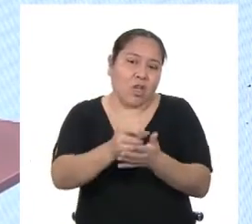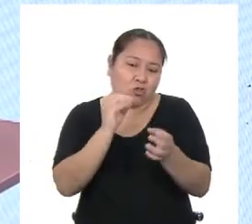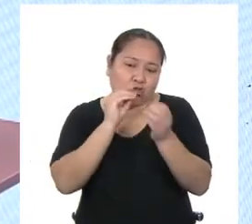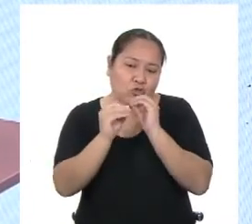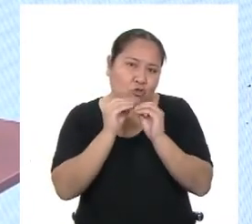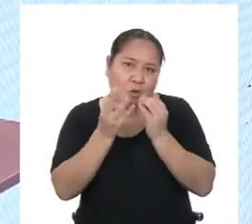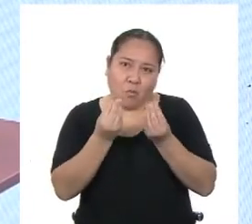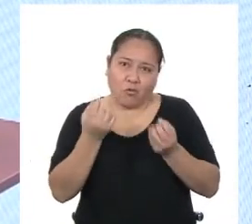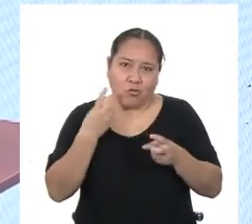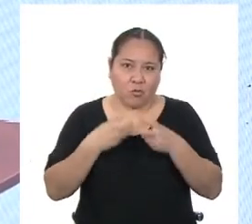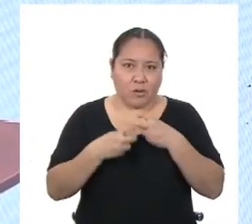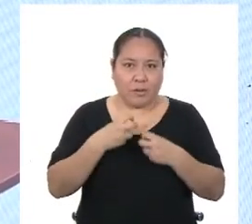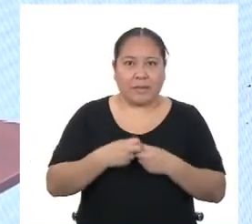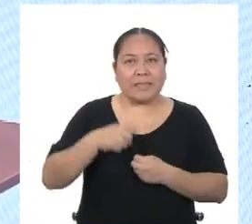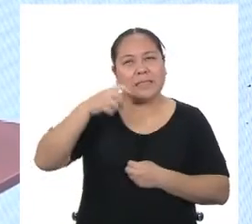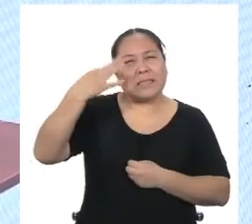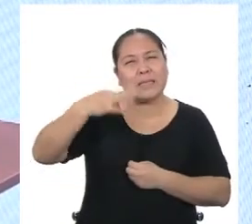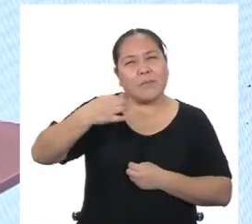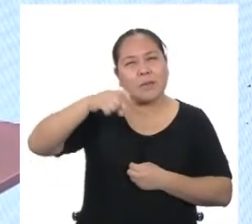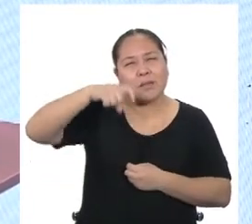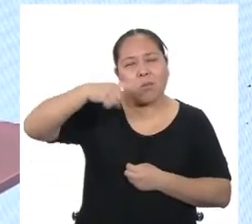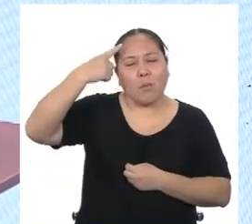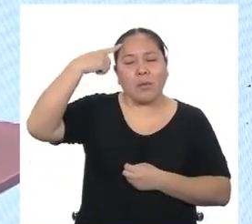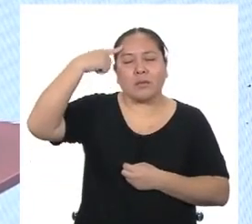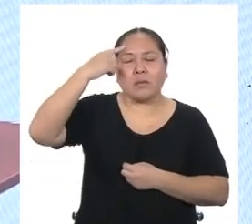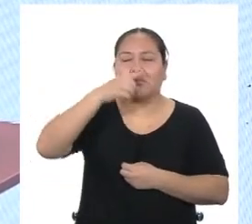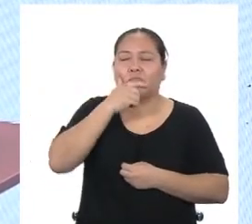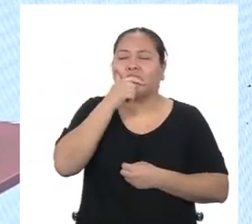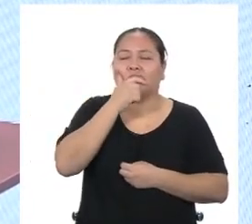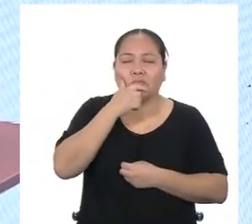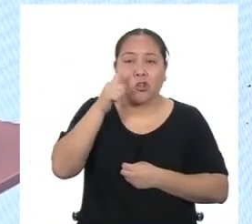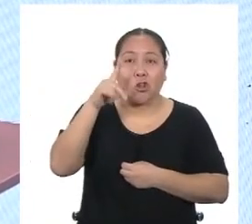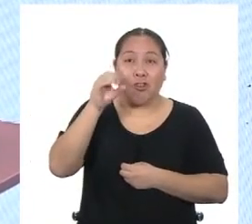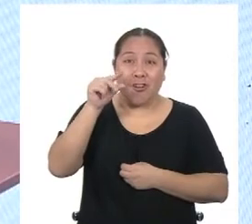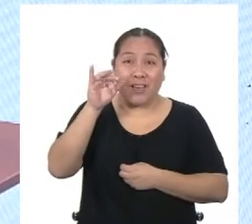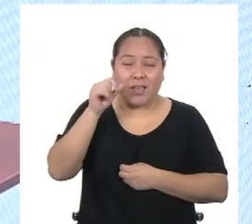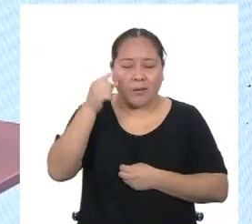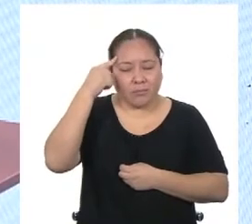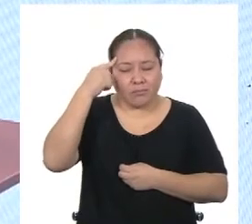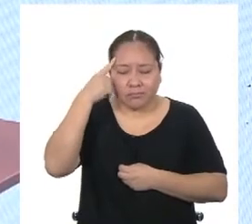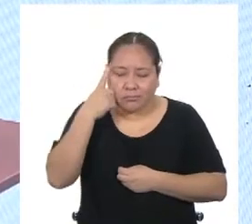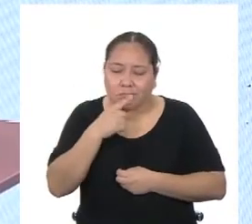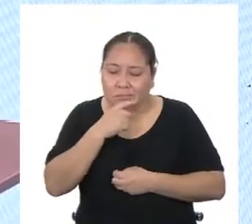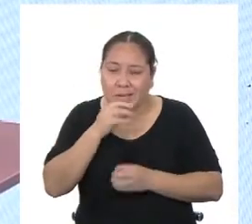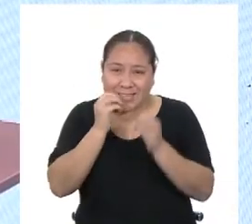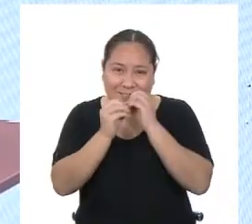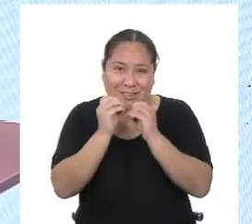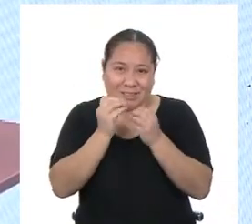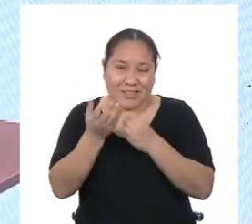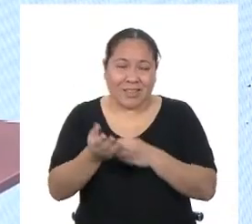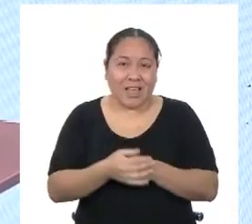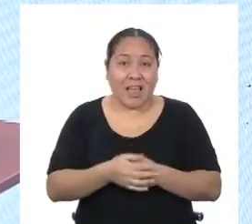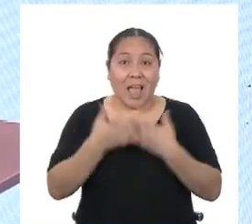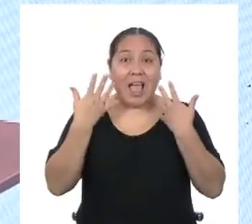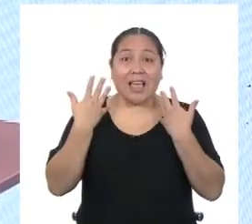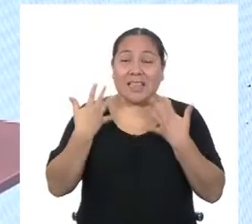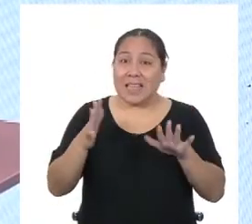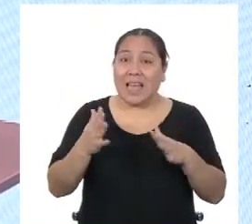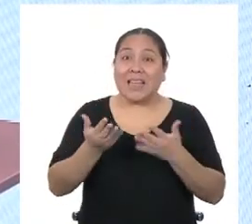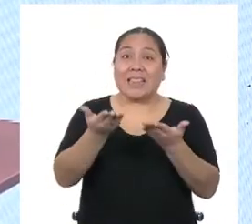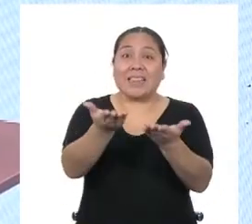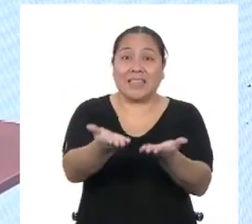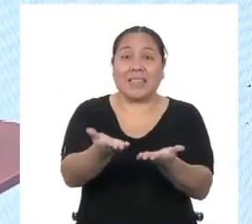todo en esta vida, debemos pensar de manera lógica, para resolverlas de forma más sencilla. Ahora que están con toda esta información